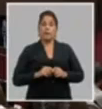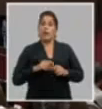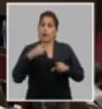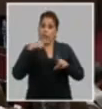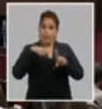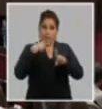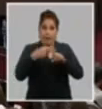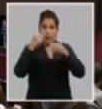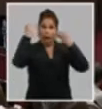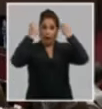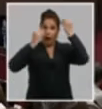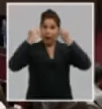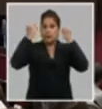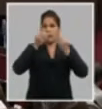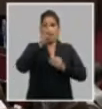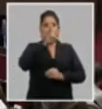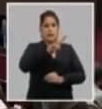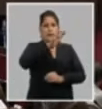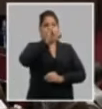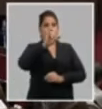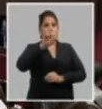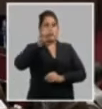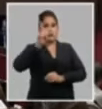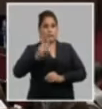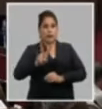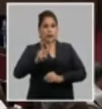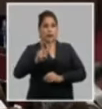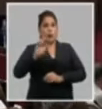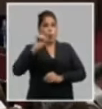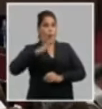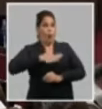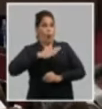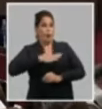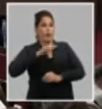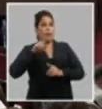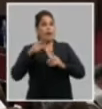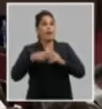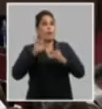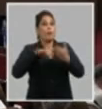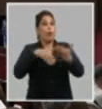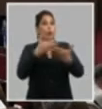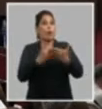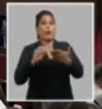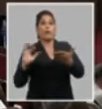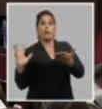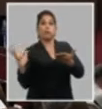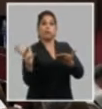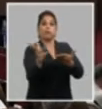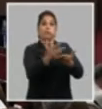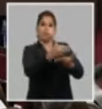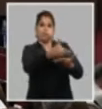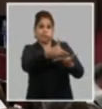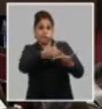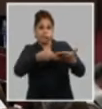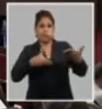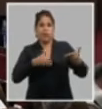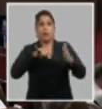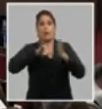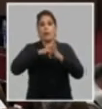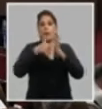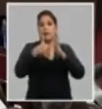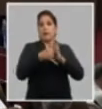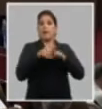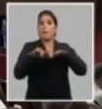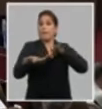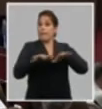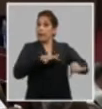analizadas las 362 opiniones y propuestas recogidas como parte del proceso